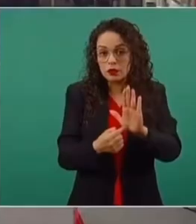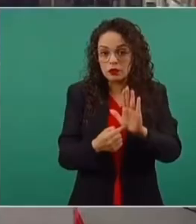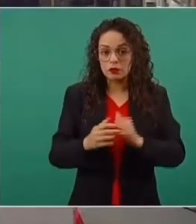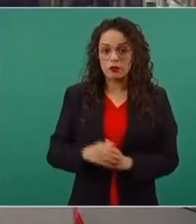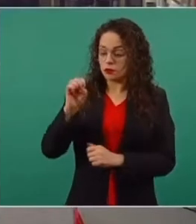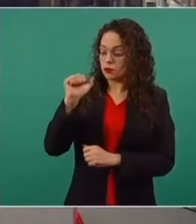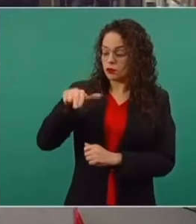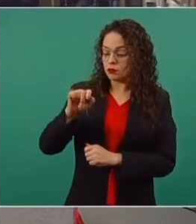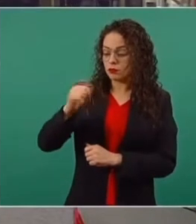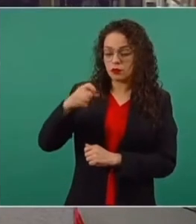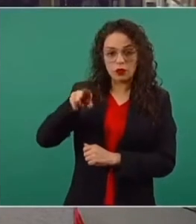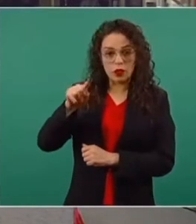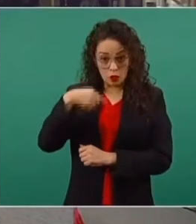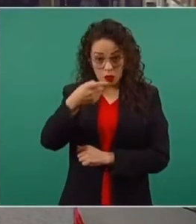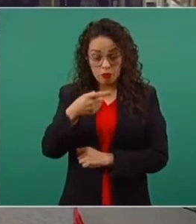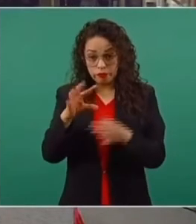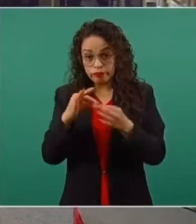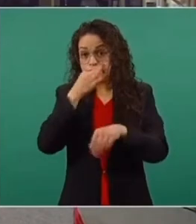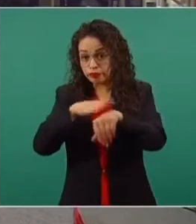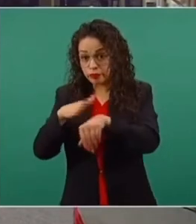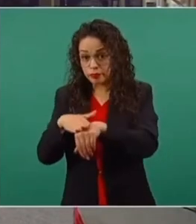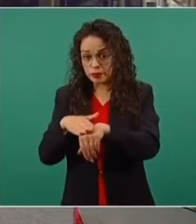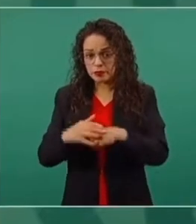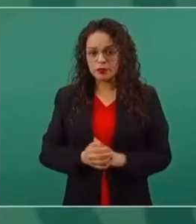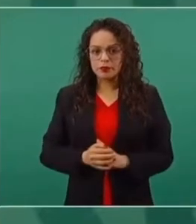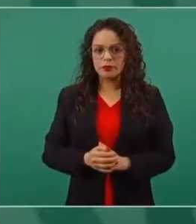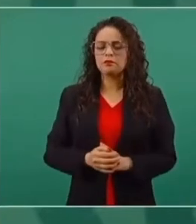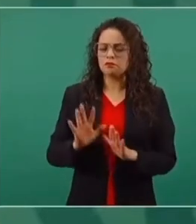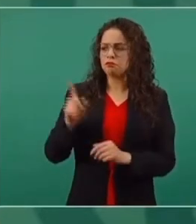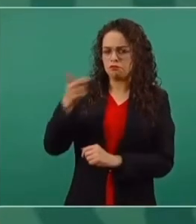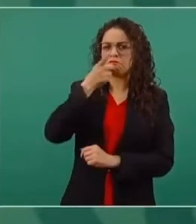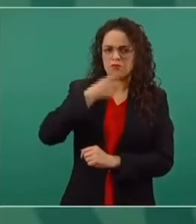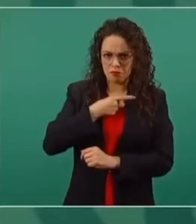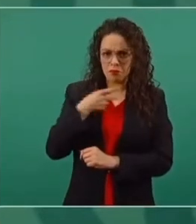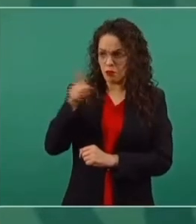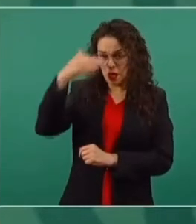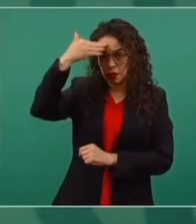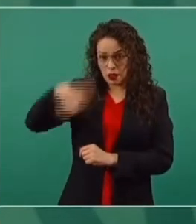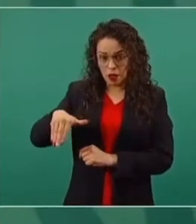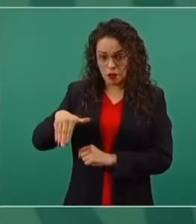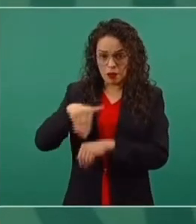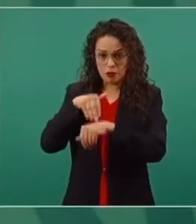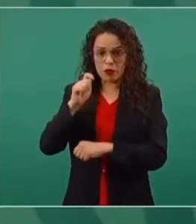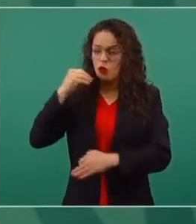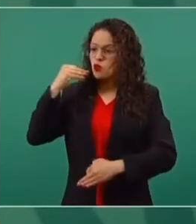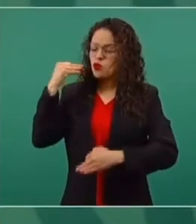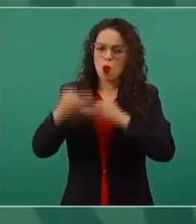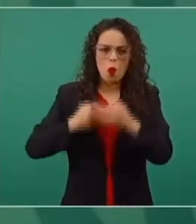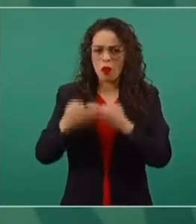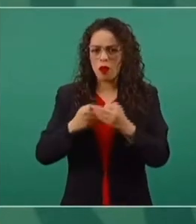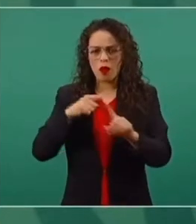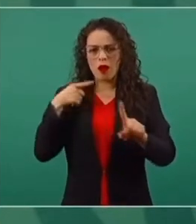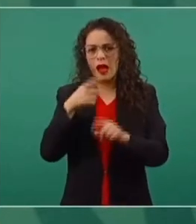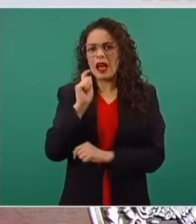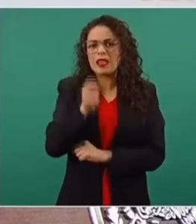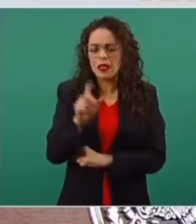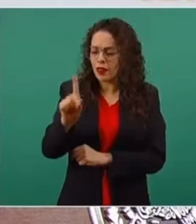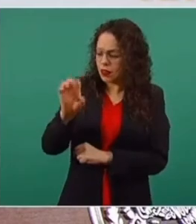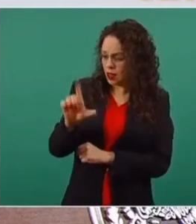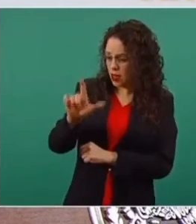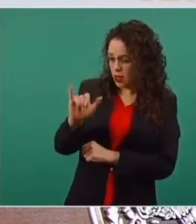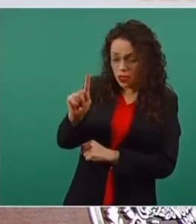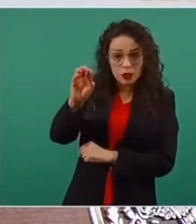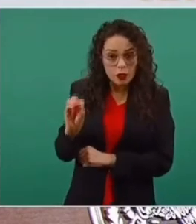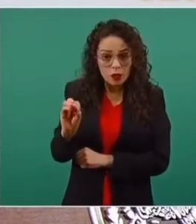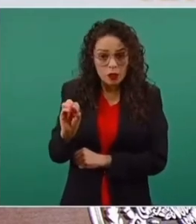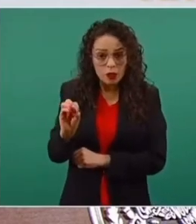reportó algo, Santiago Nieto? Me reporta y la indicación que tiene es de que todo lo que pueda significar un delito lo tiene